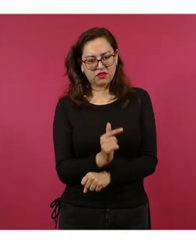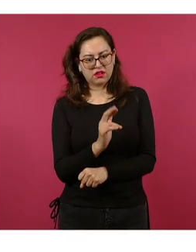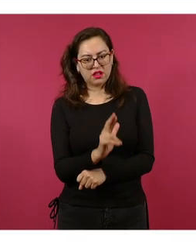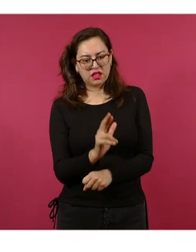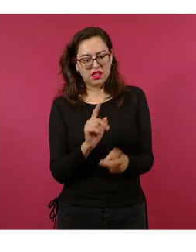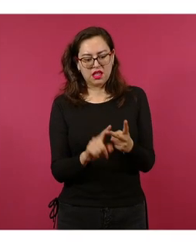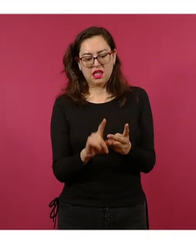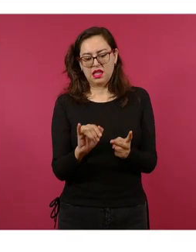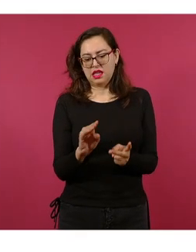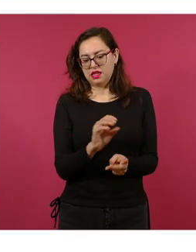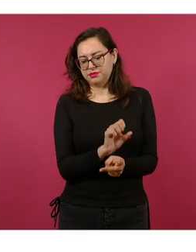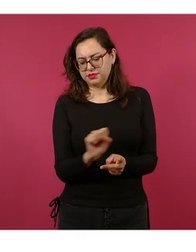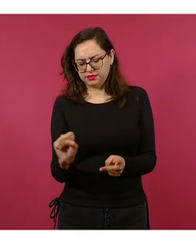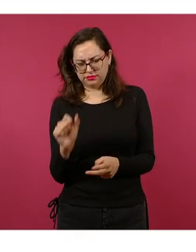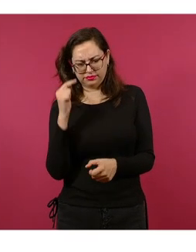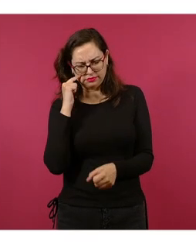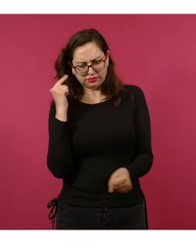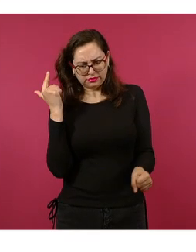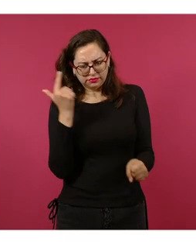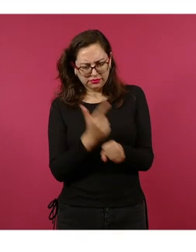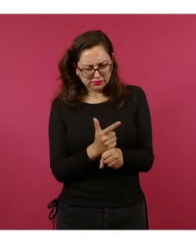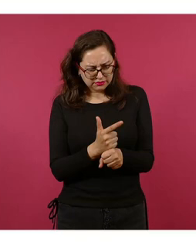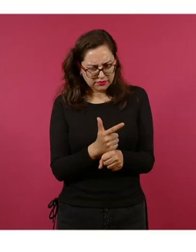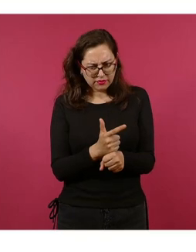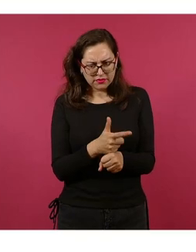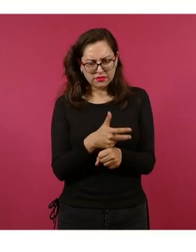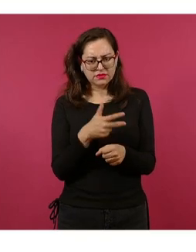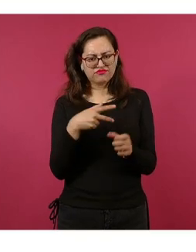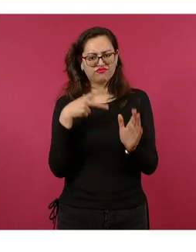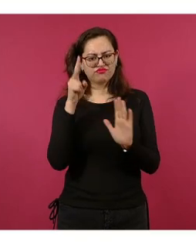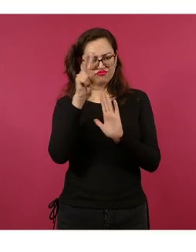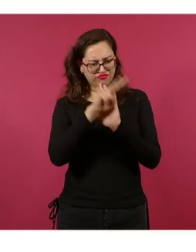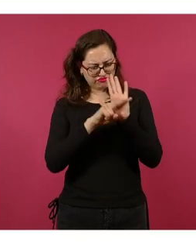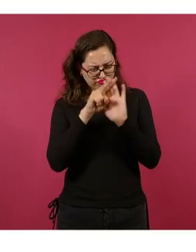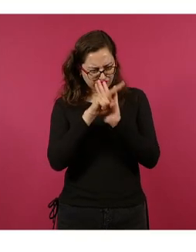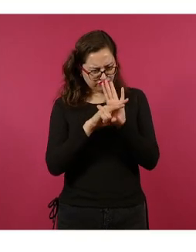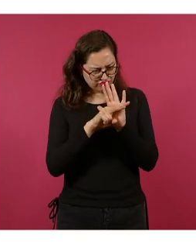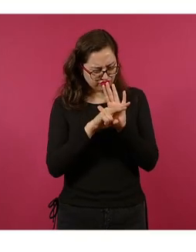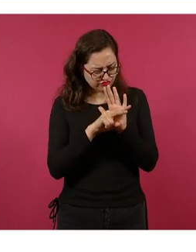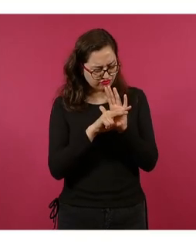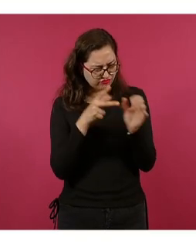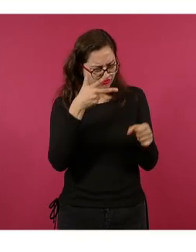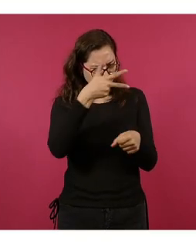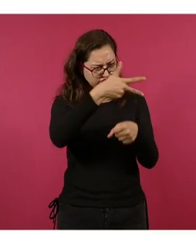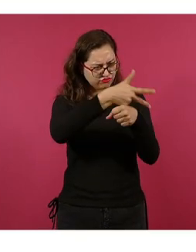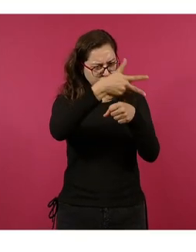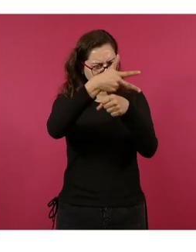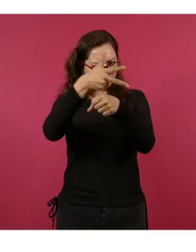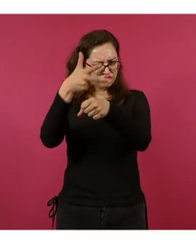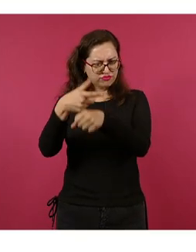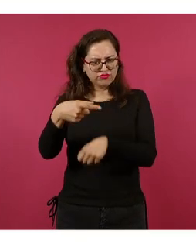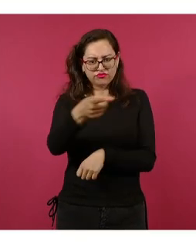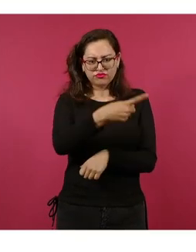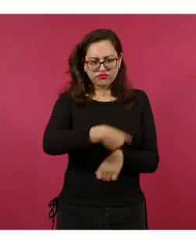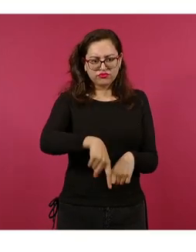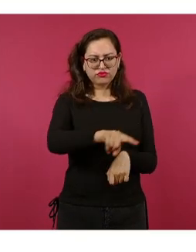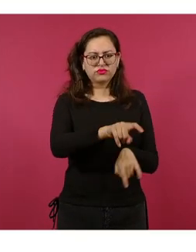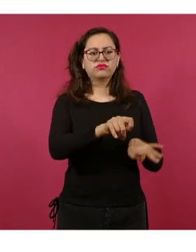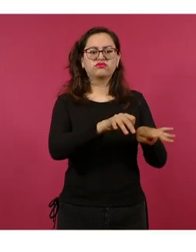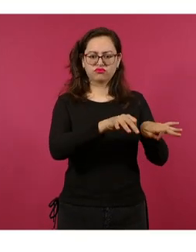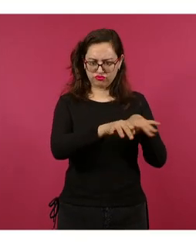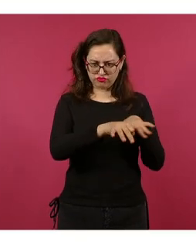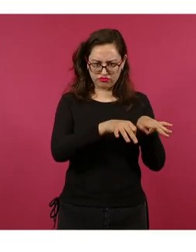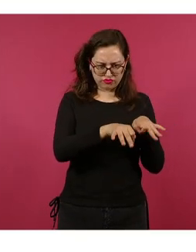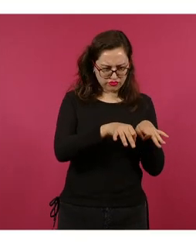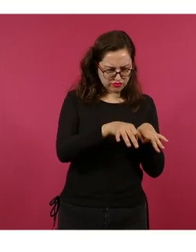del IMSS se percató mediante videos de cámaras en el hospital que dichos trabajadores presentemente